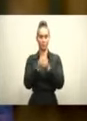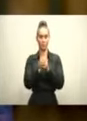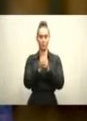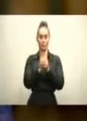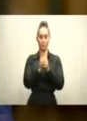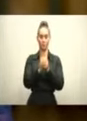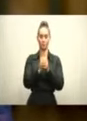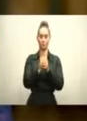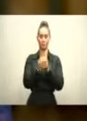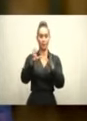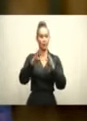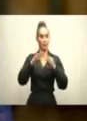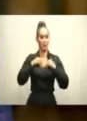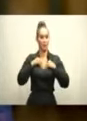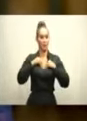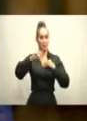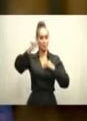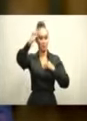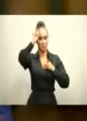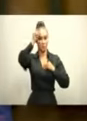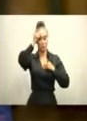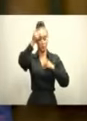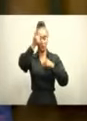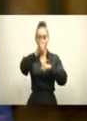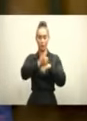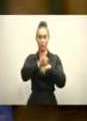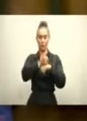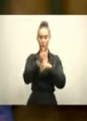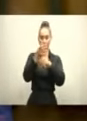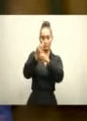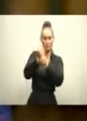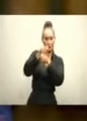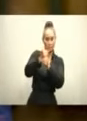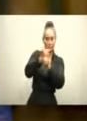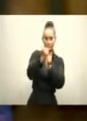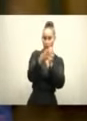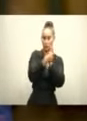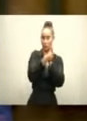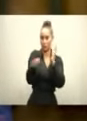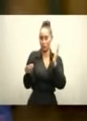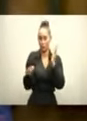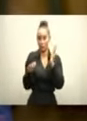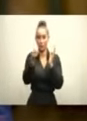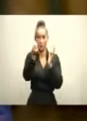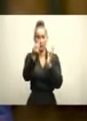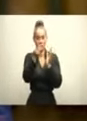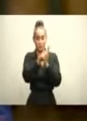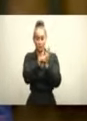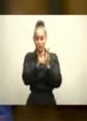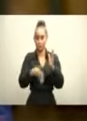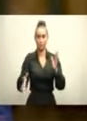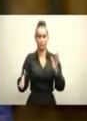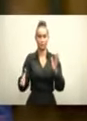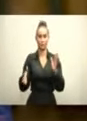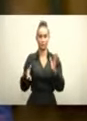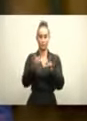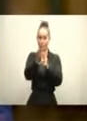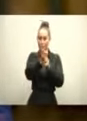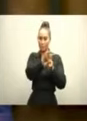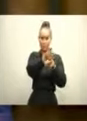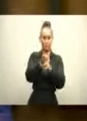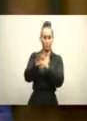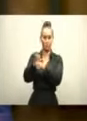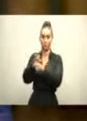Asumimos el gobierno con una presión en la tasa del dólar, escasez de reservas, de divisas y una deuda enorme